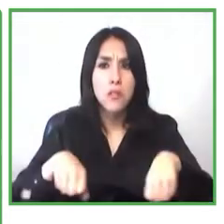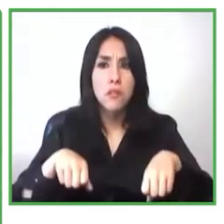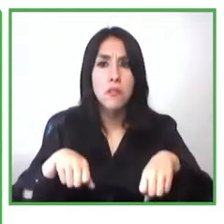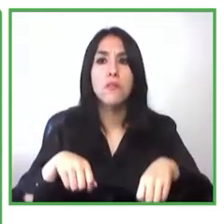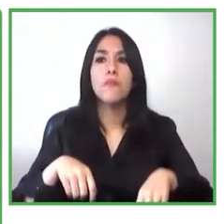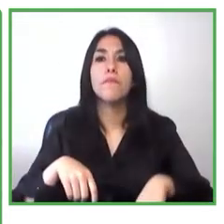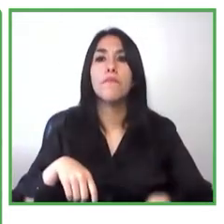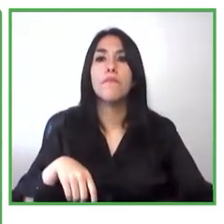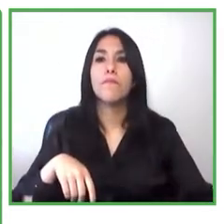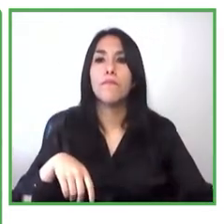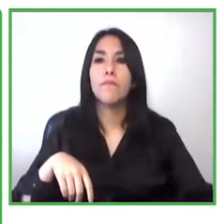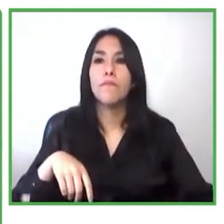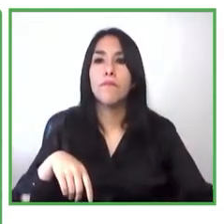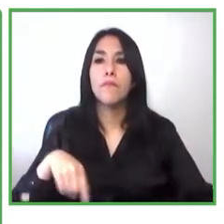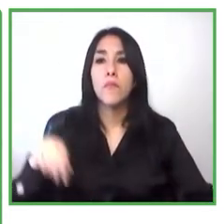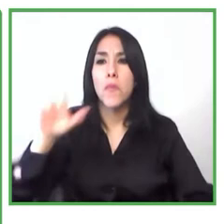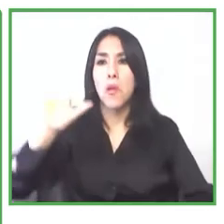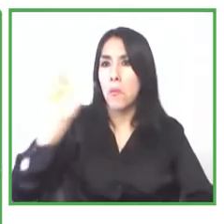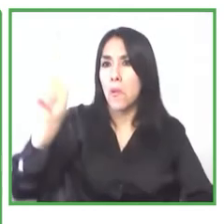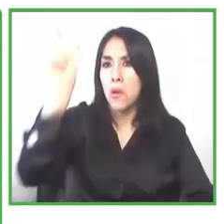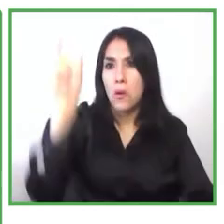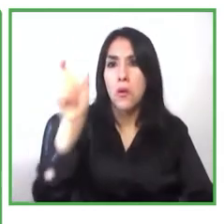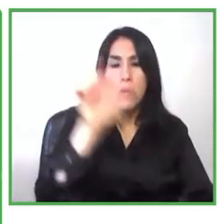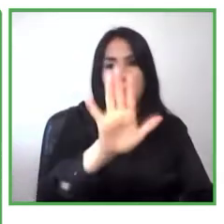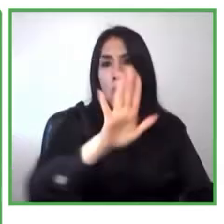tenemos también más de